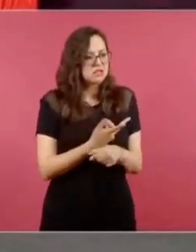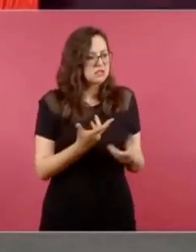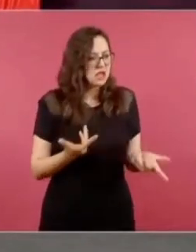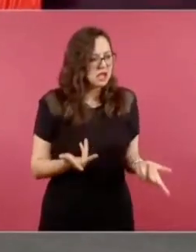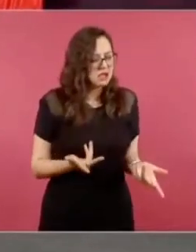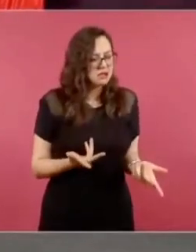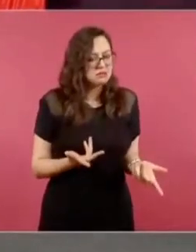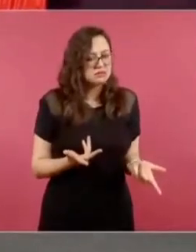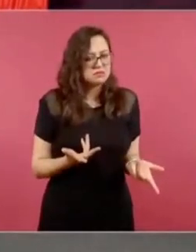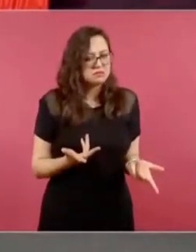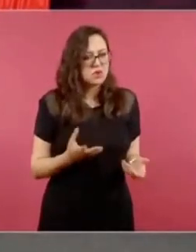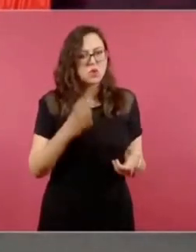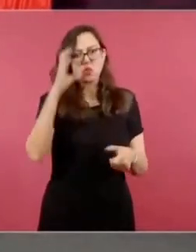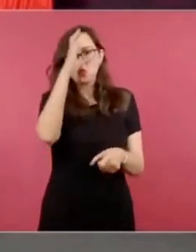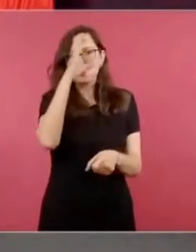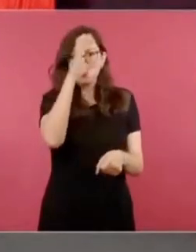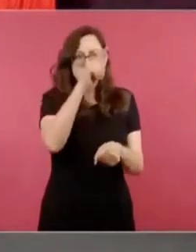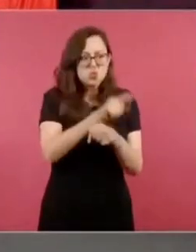en lo social?